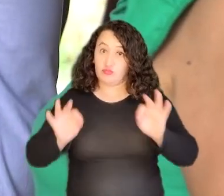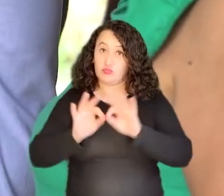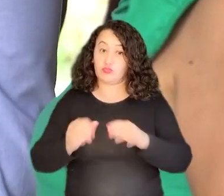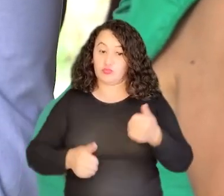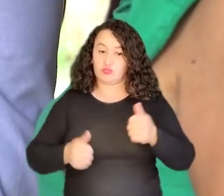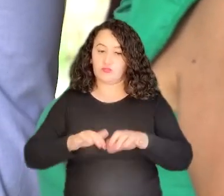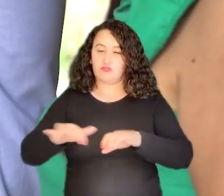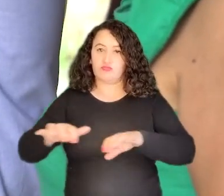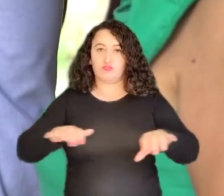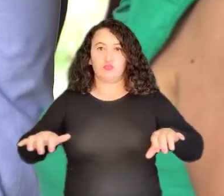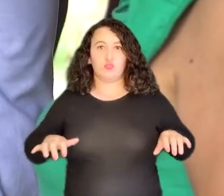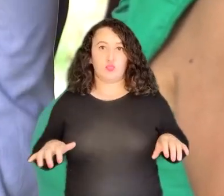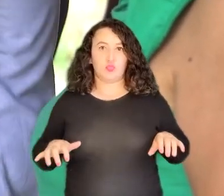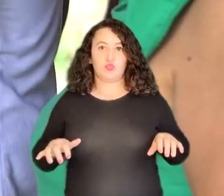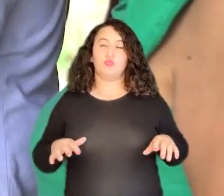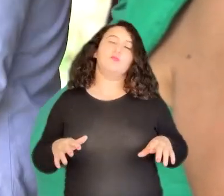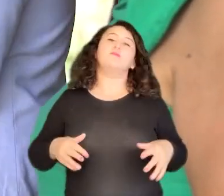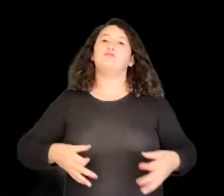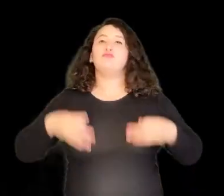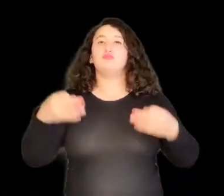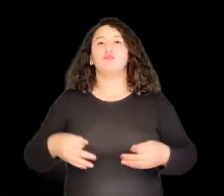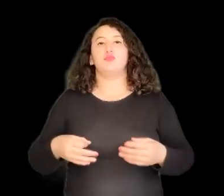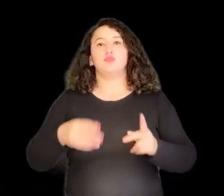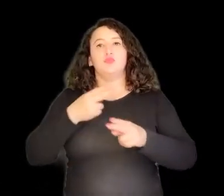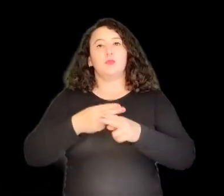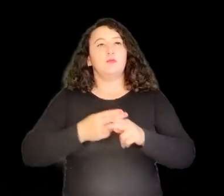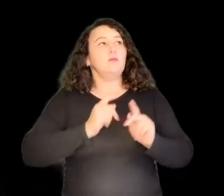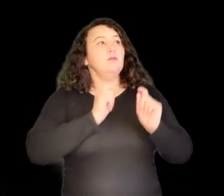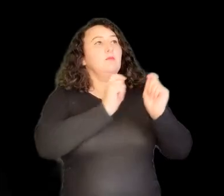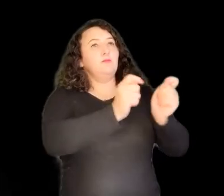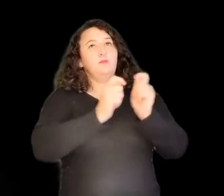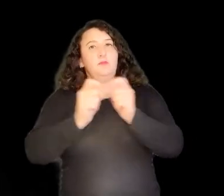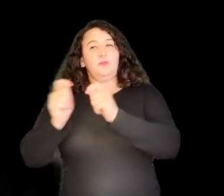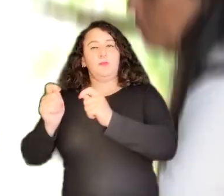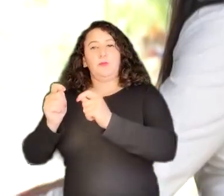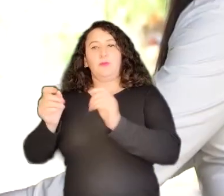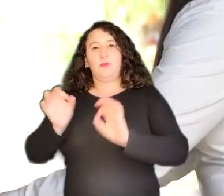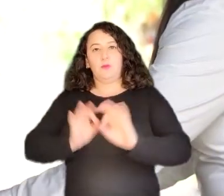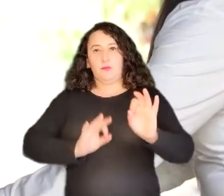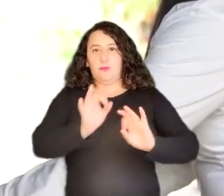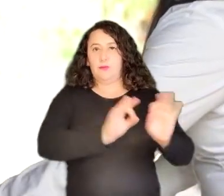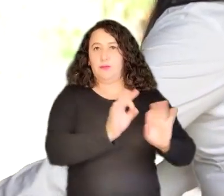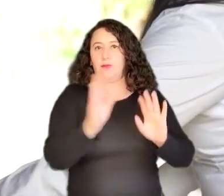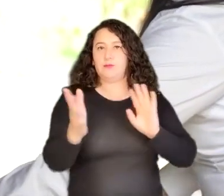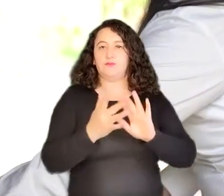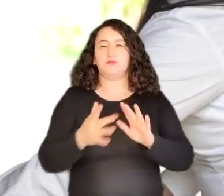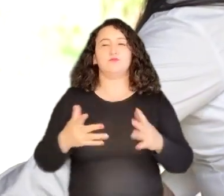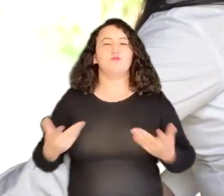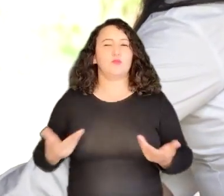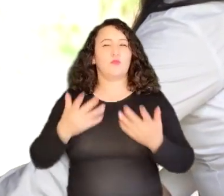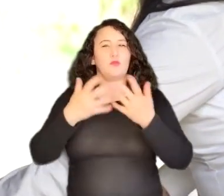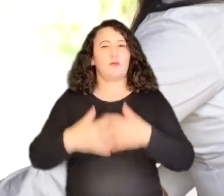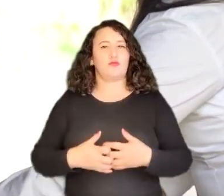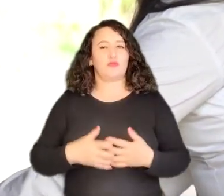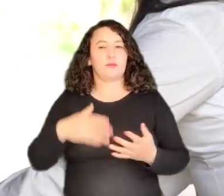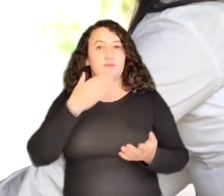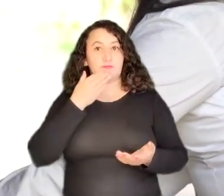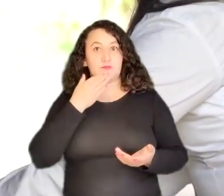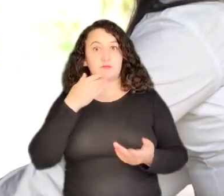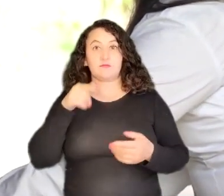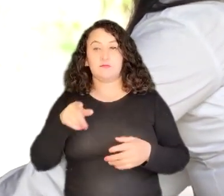clasificarlos con unos avisos, unos vetreros, y acomodarlos u organizarlos de acuerdo con la función de cada producto. Por ejemplo, aquí